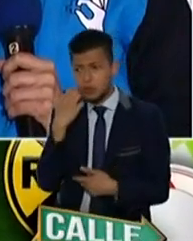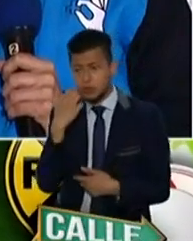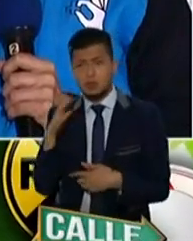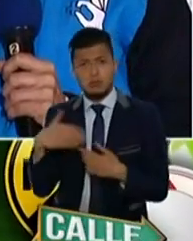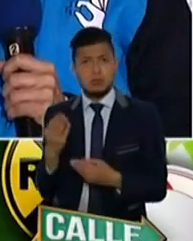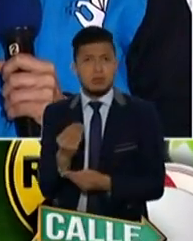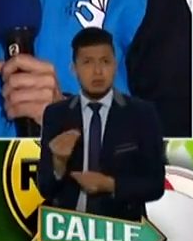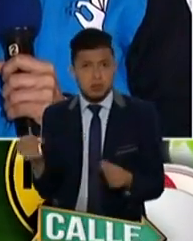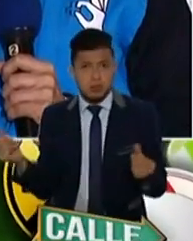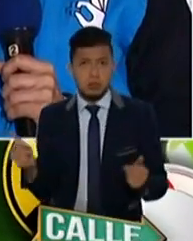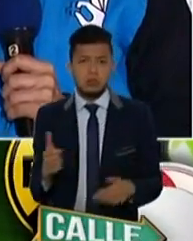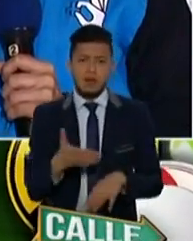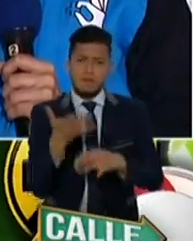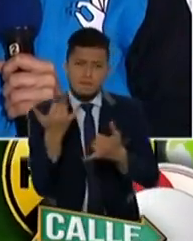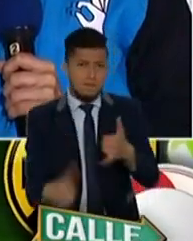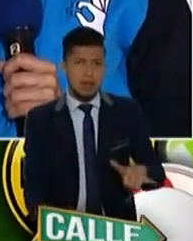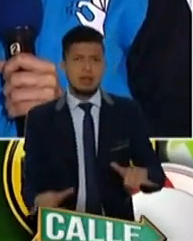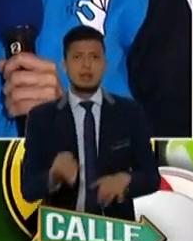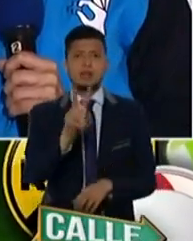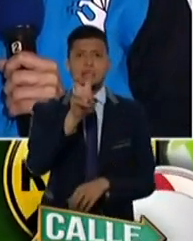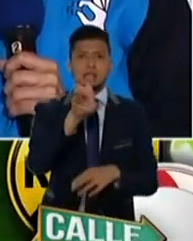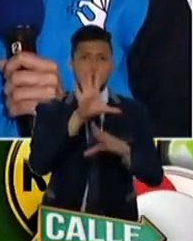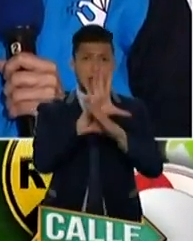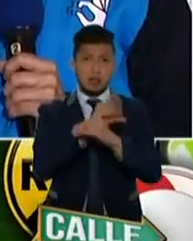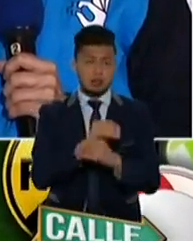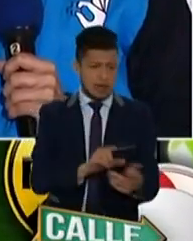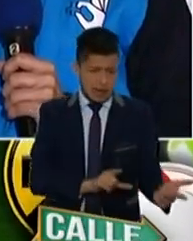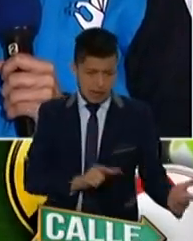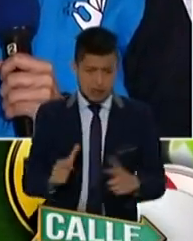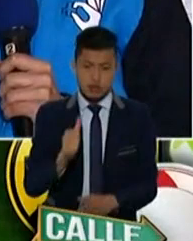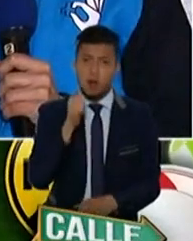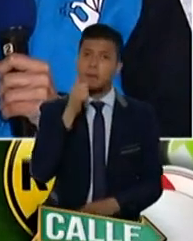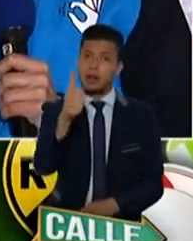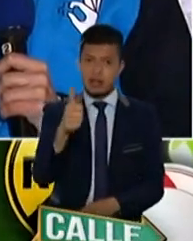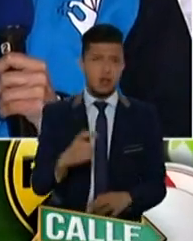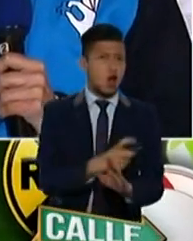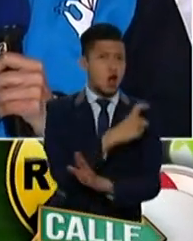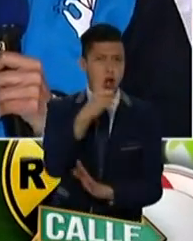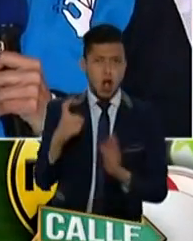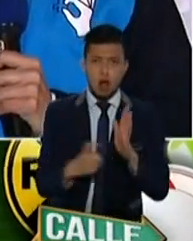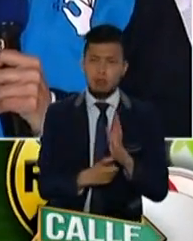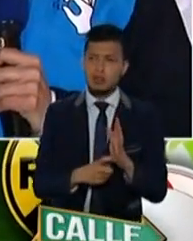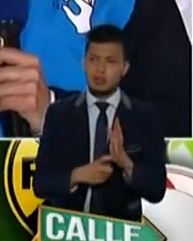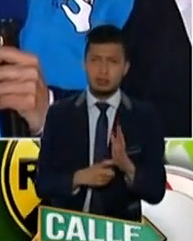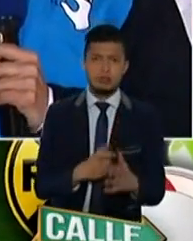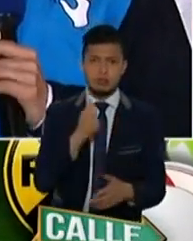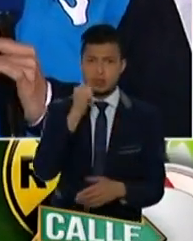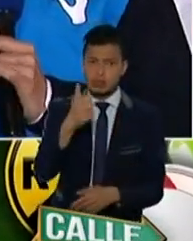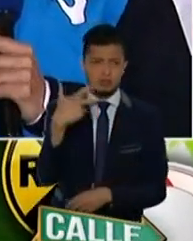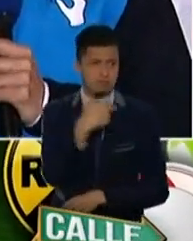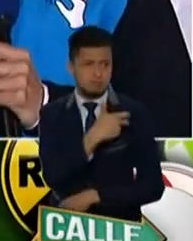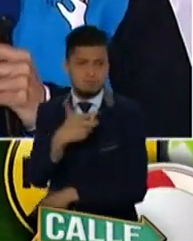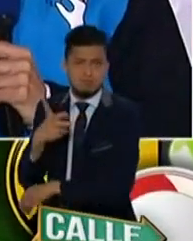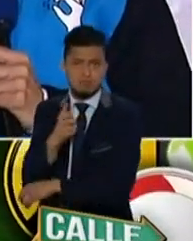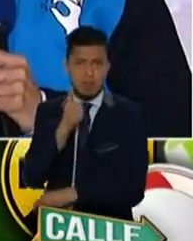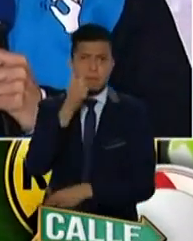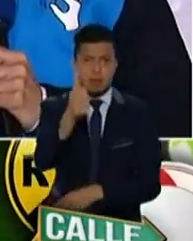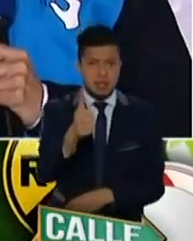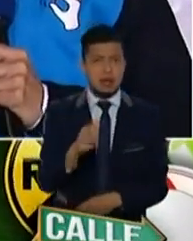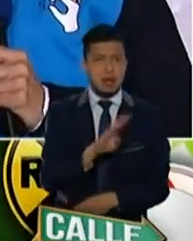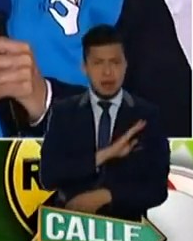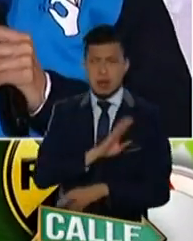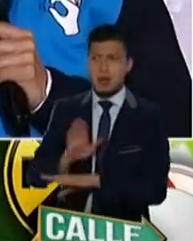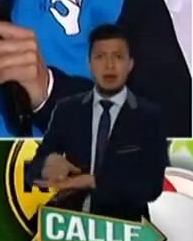Terminamos esa jornada hacia las 7 de la noche y estamos listos para mañana completar la jornada que tenemos previstas con las vacunas para mañana, señor alcaldesa.